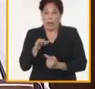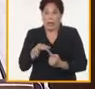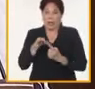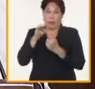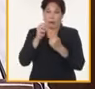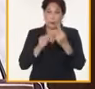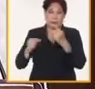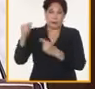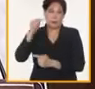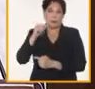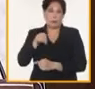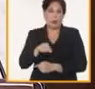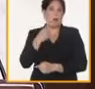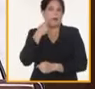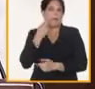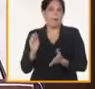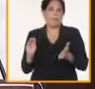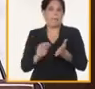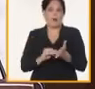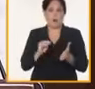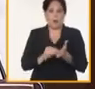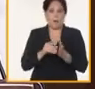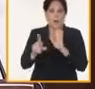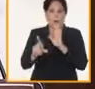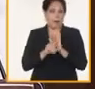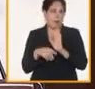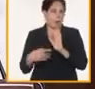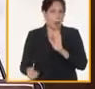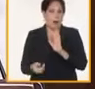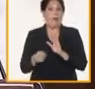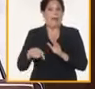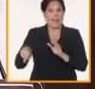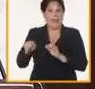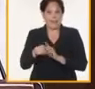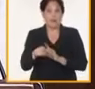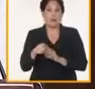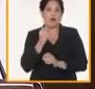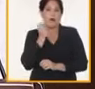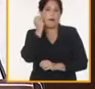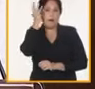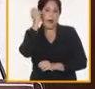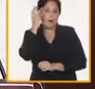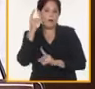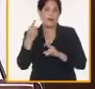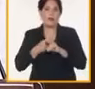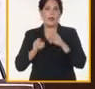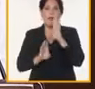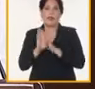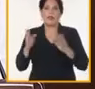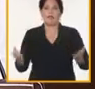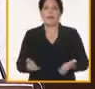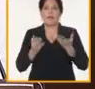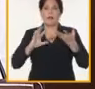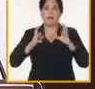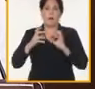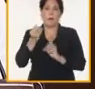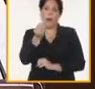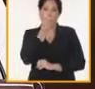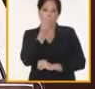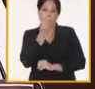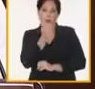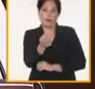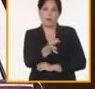esenciales en la implementación de esta ley lo constituye la creación y desarrollo de los sistemas alimentarios